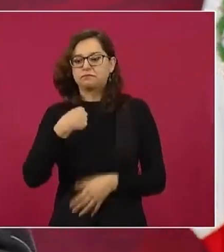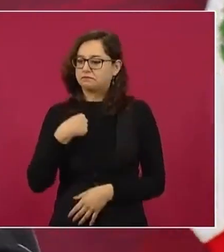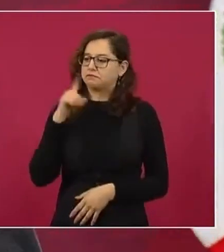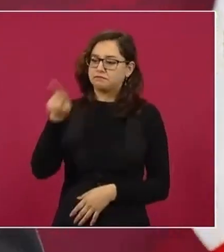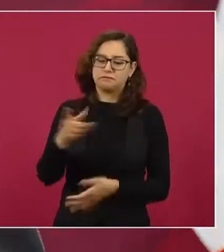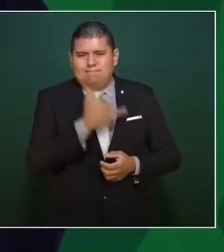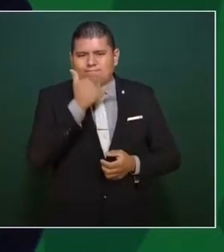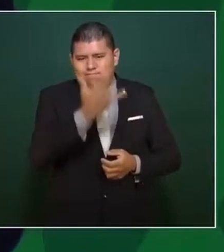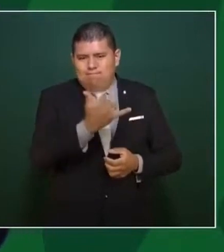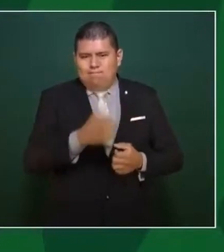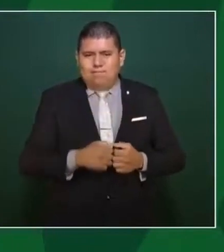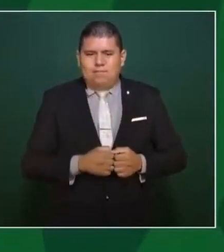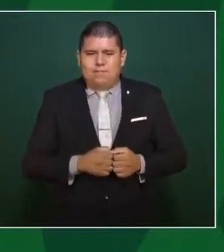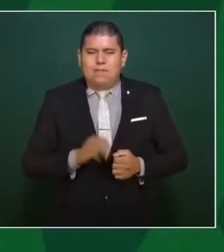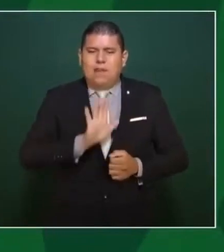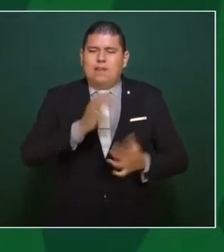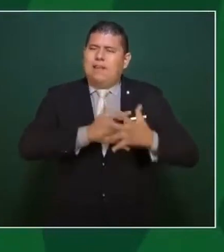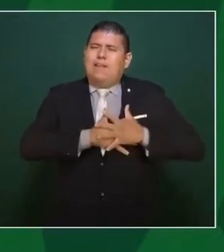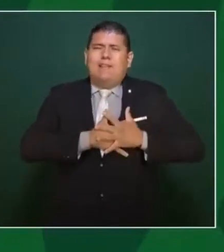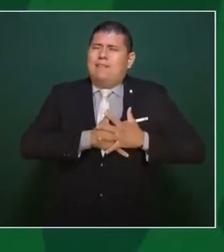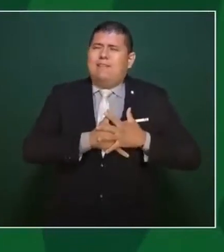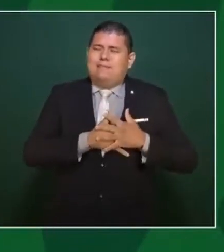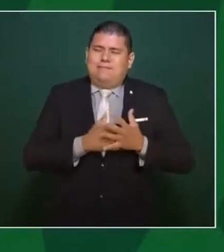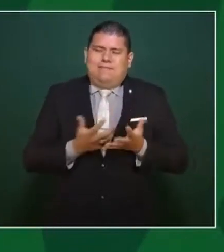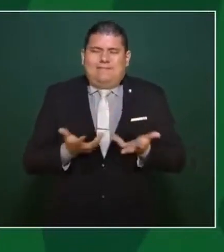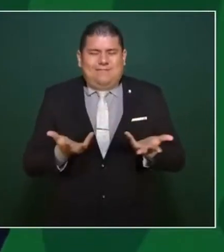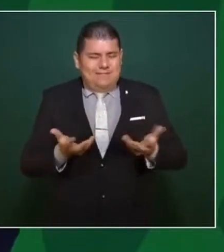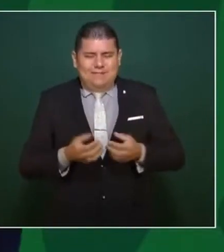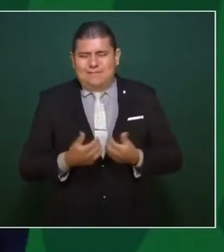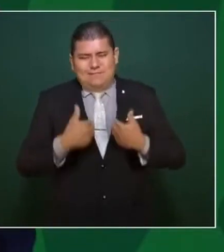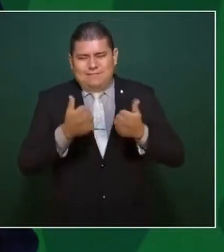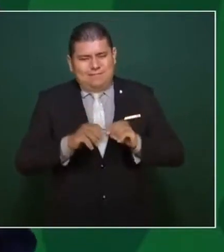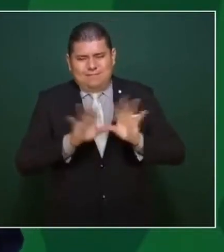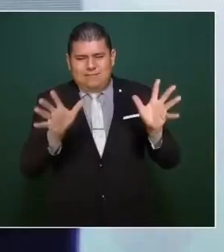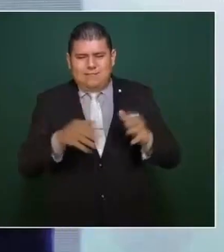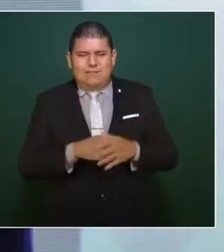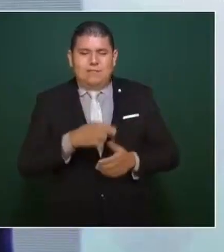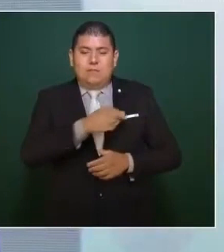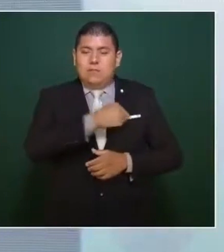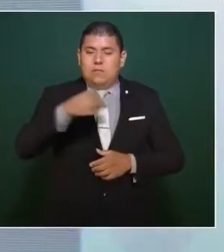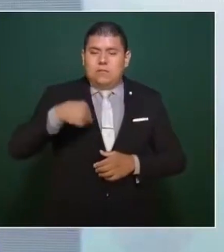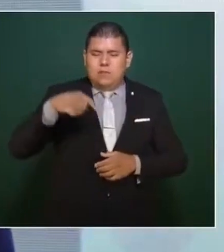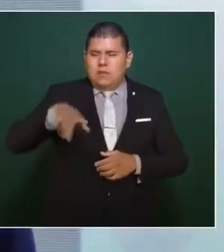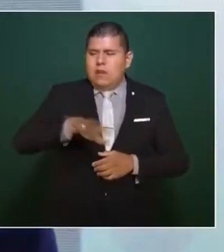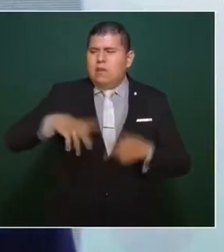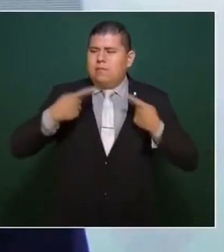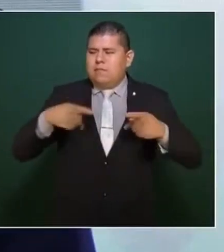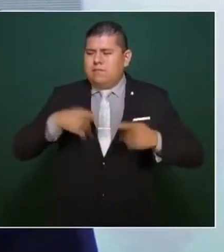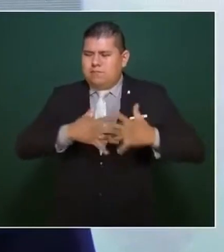pueblo de México. Puro amor y claro que le tenemos un profundo amor al pueblo